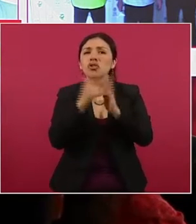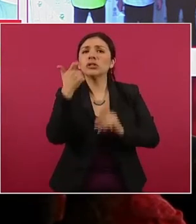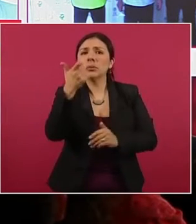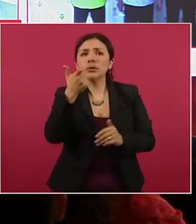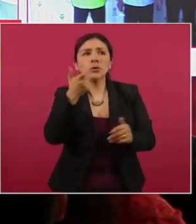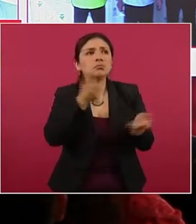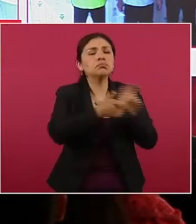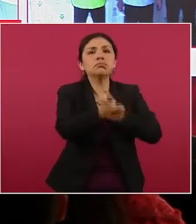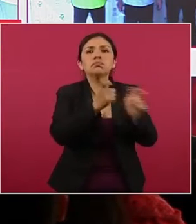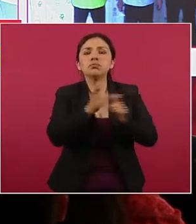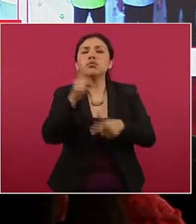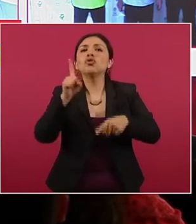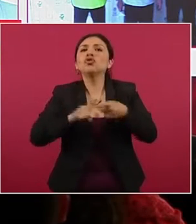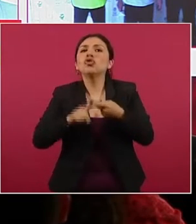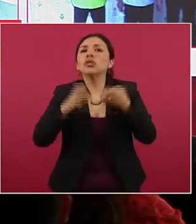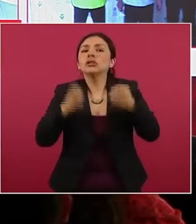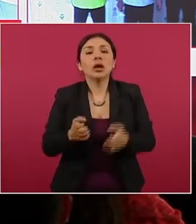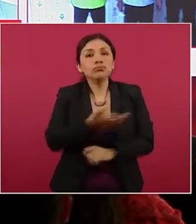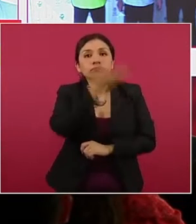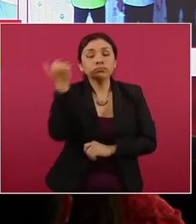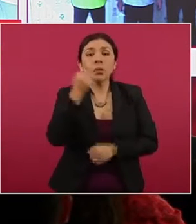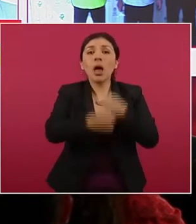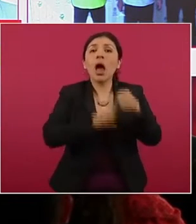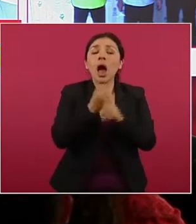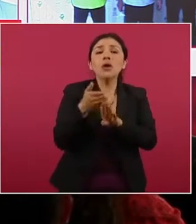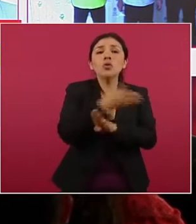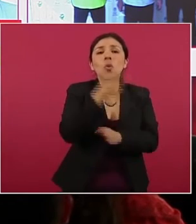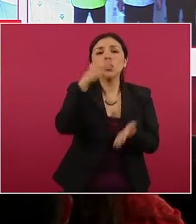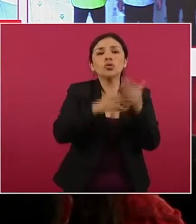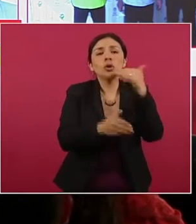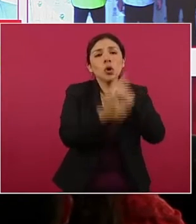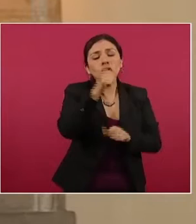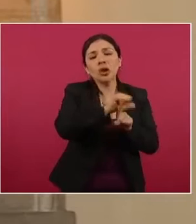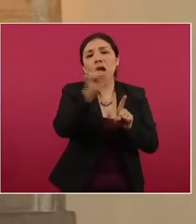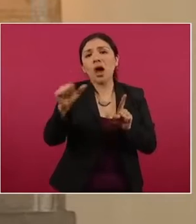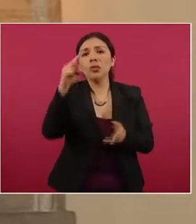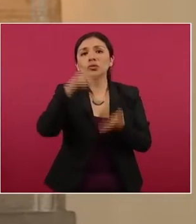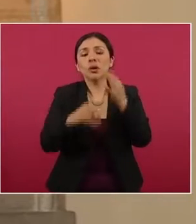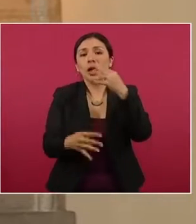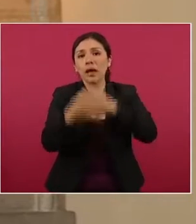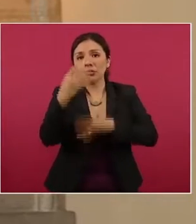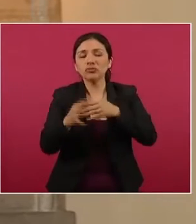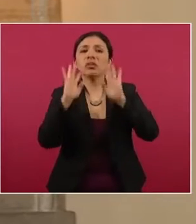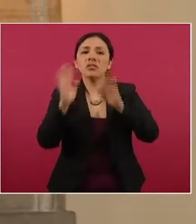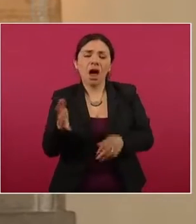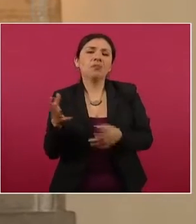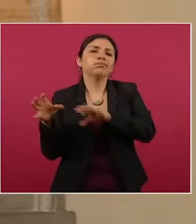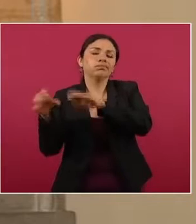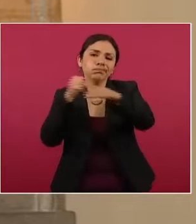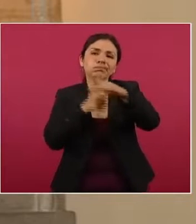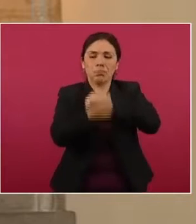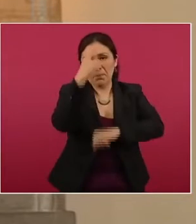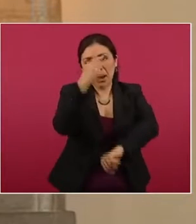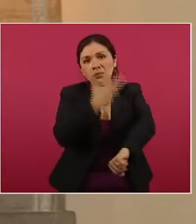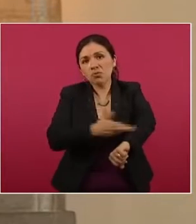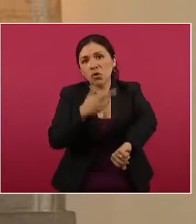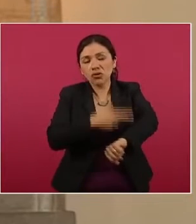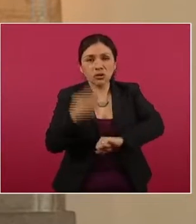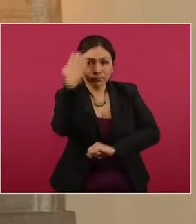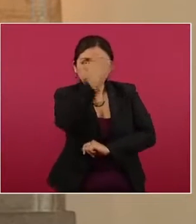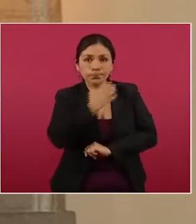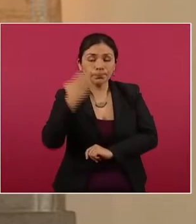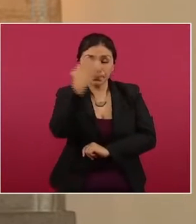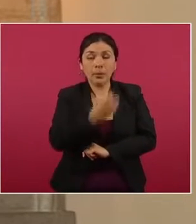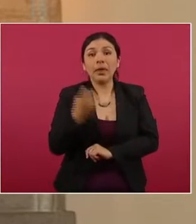entre los años de 2011 y 2014, ya fue vinculado a proceso, es una acción